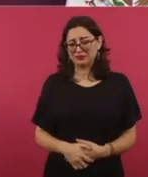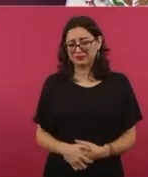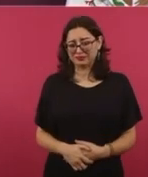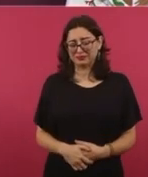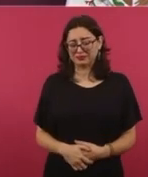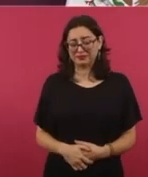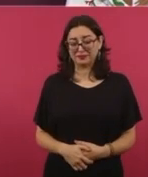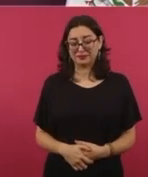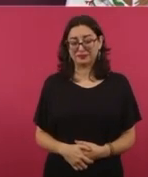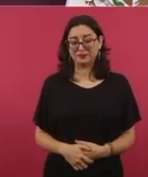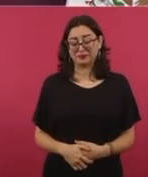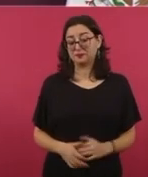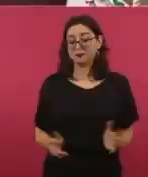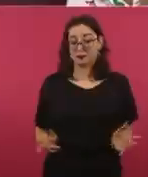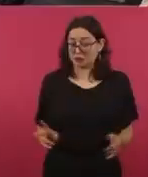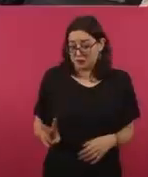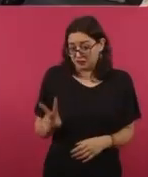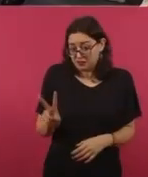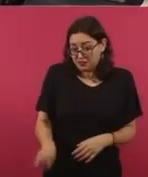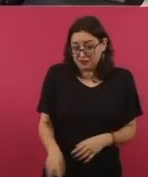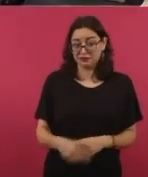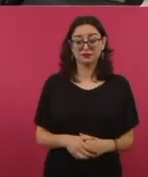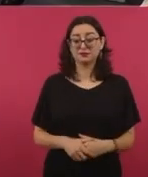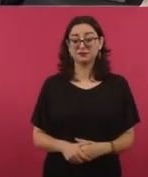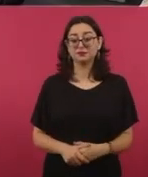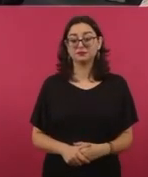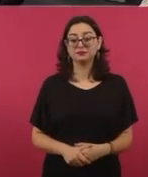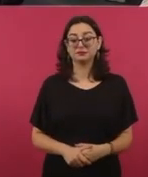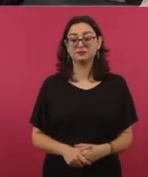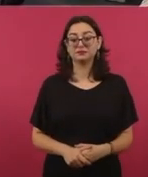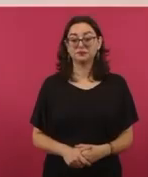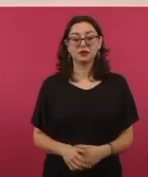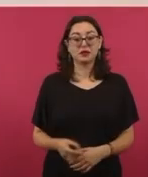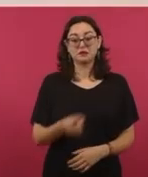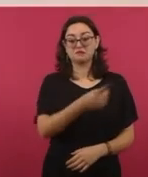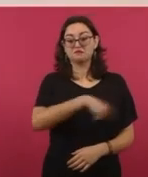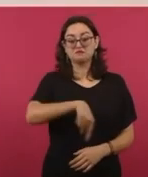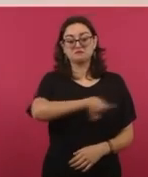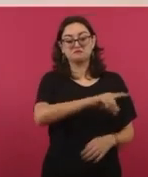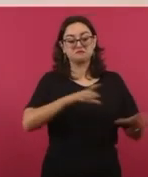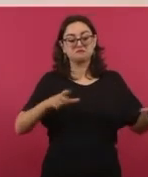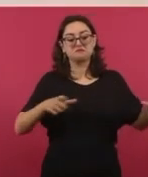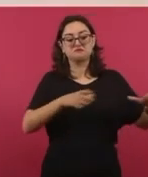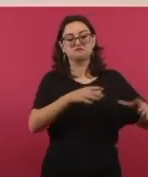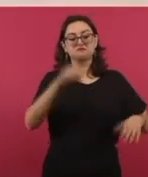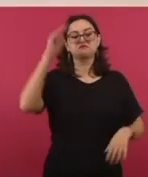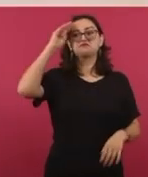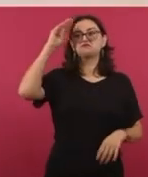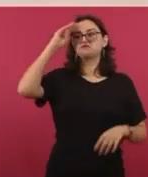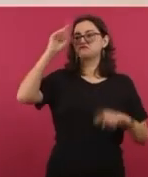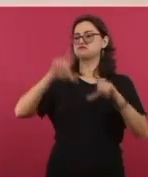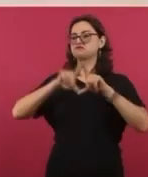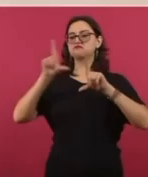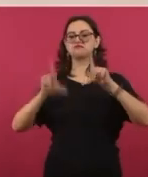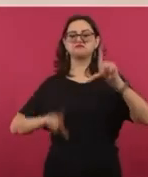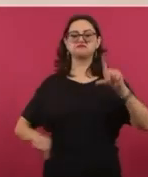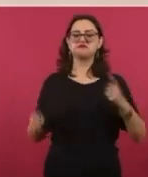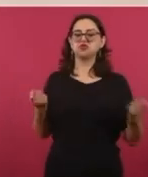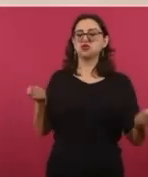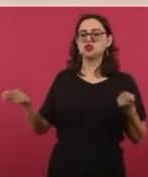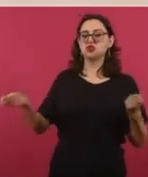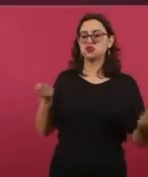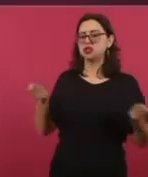Ese es el fondo de todo. Se sentían los dueños en el país. Es una élite